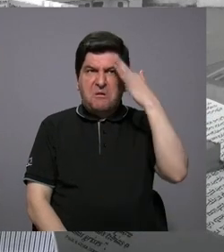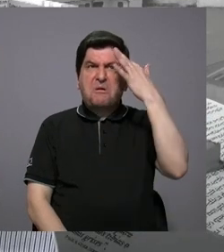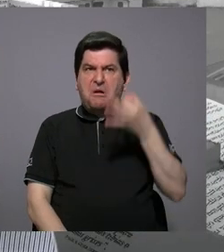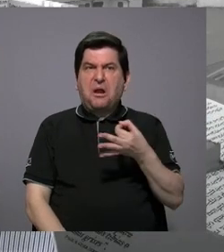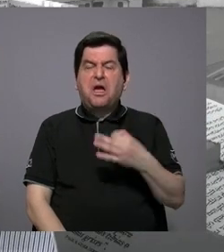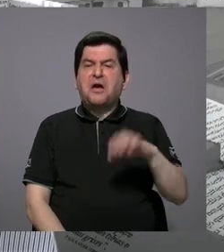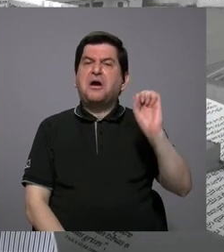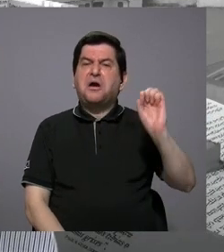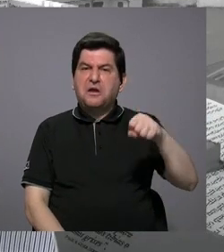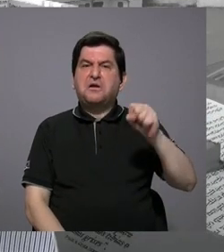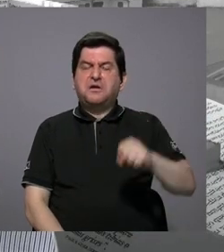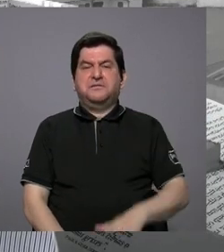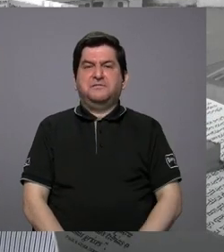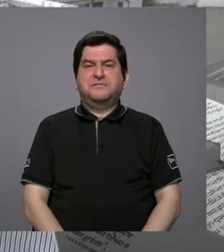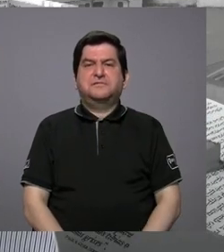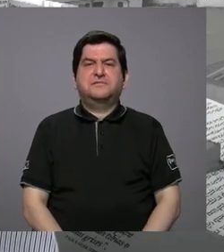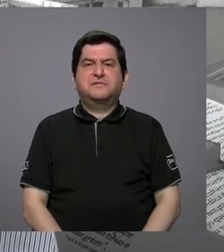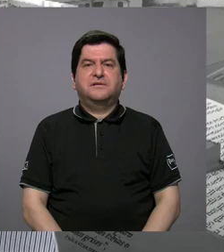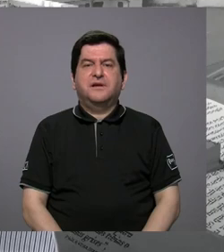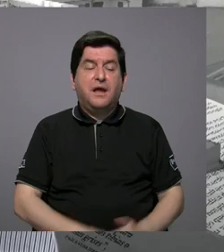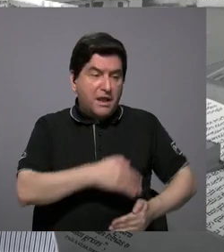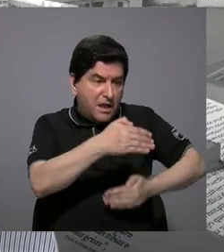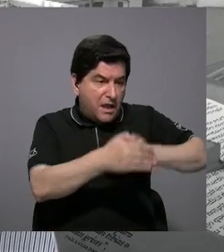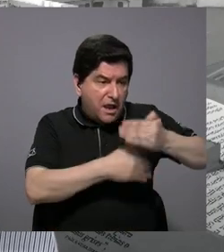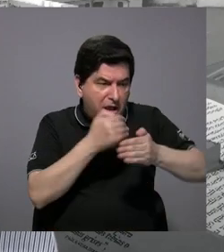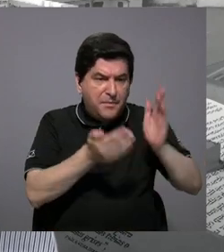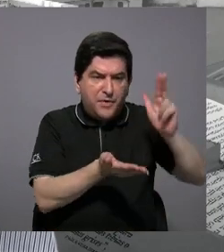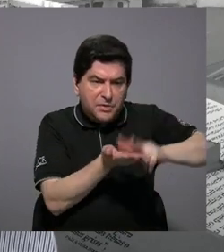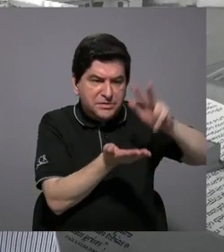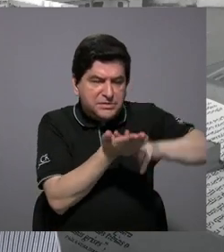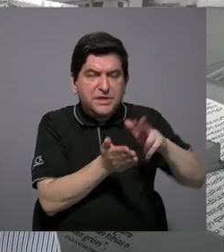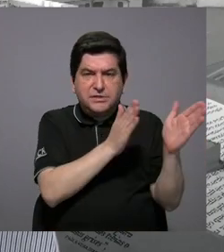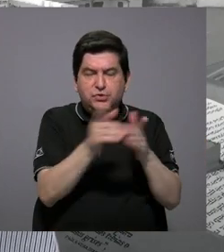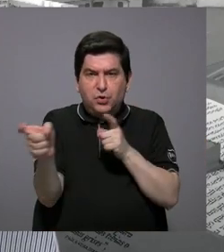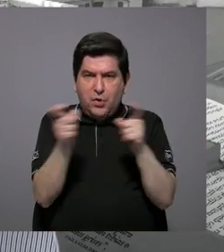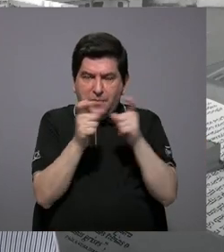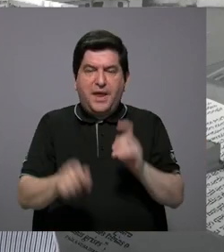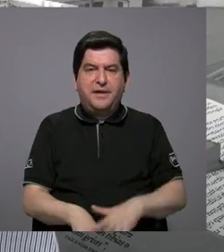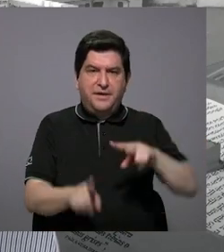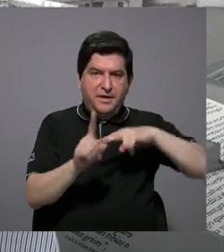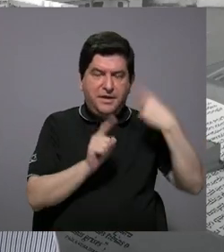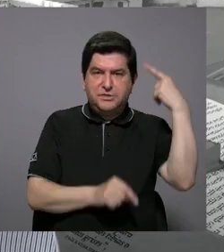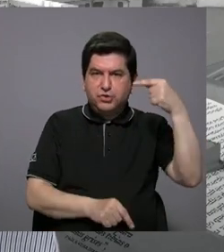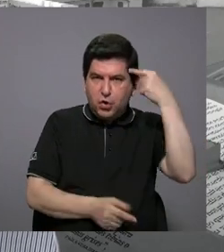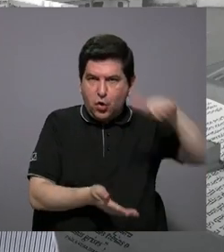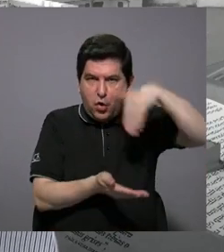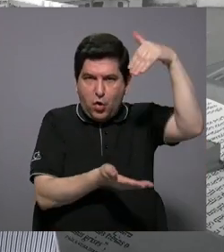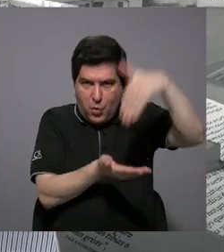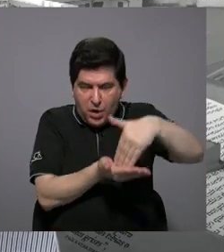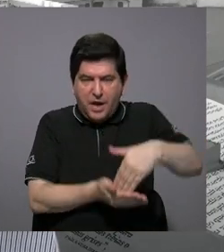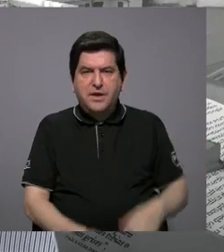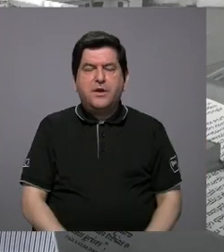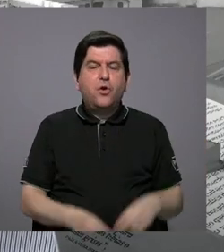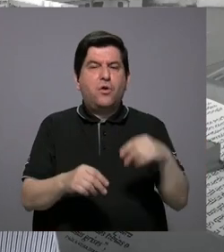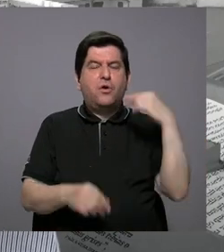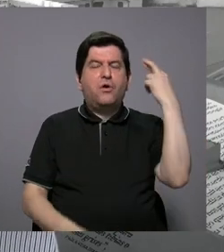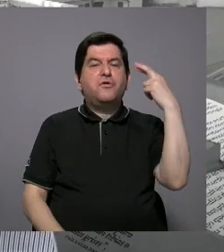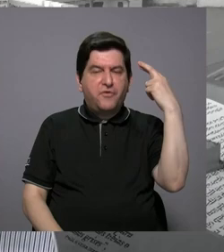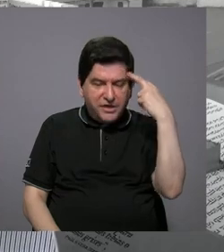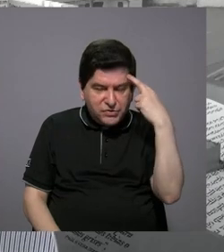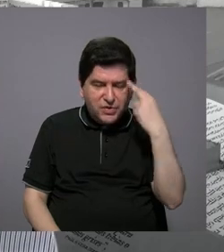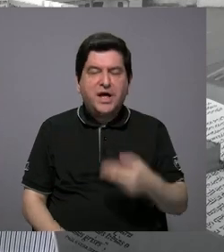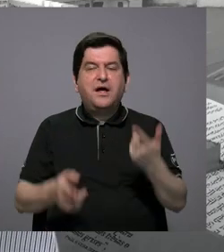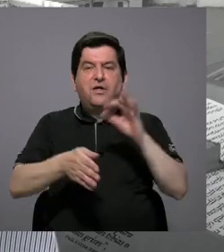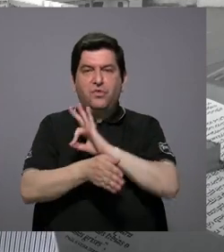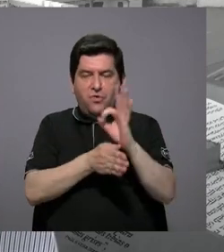que vamos a lograr que el proceso de aprobación de planes reguladores desde el punto de vista del gobierno central sea mucho más racional, mucho